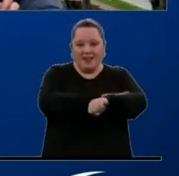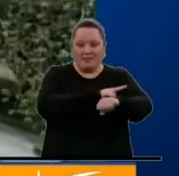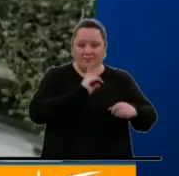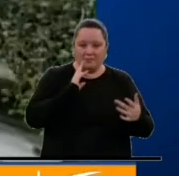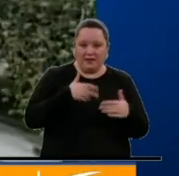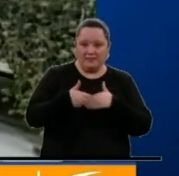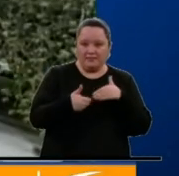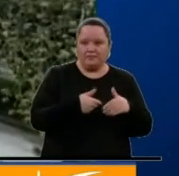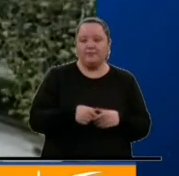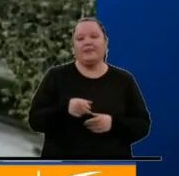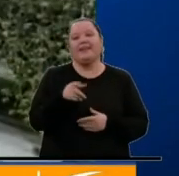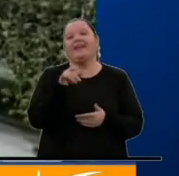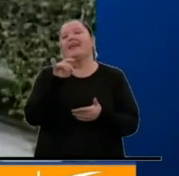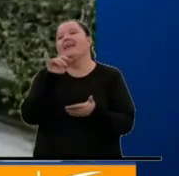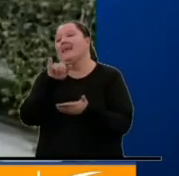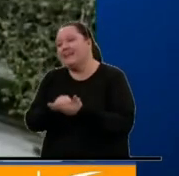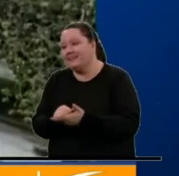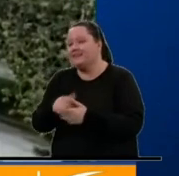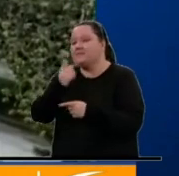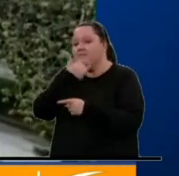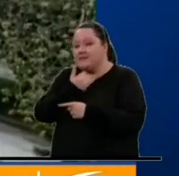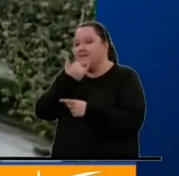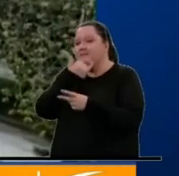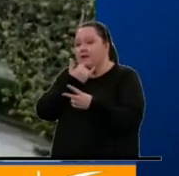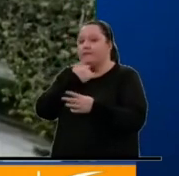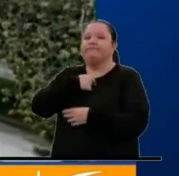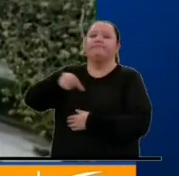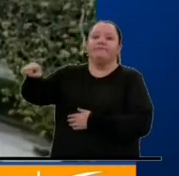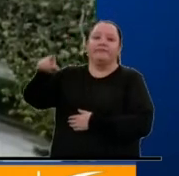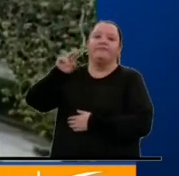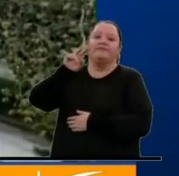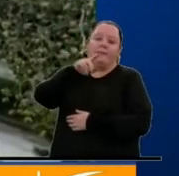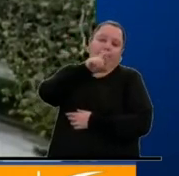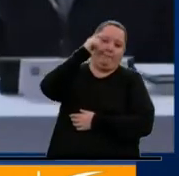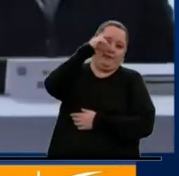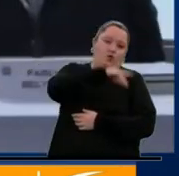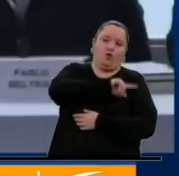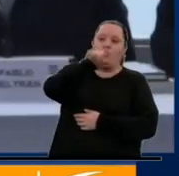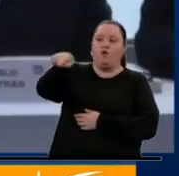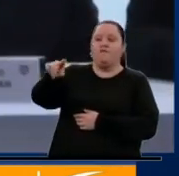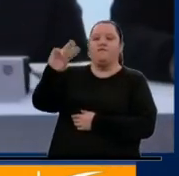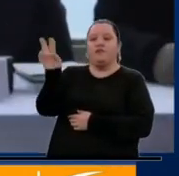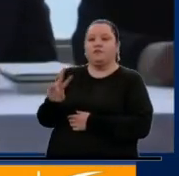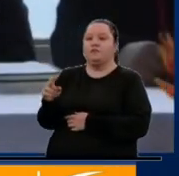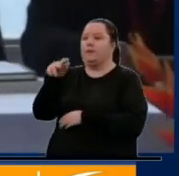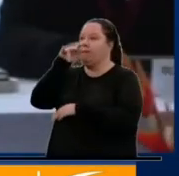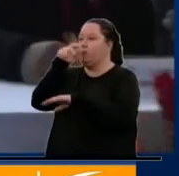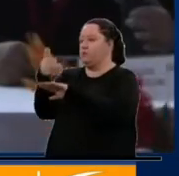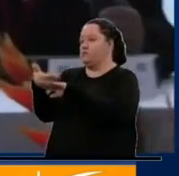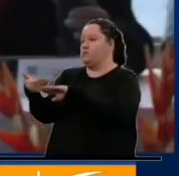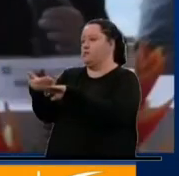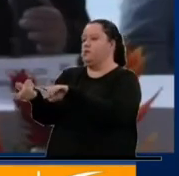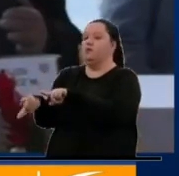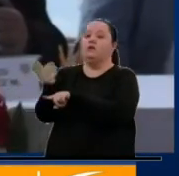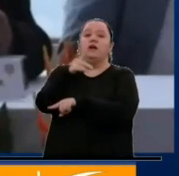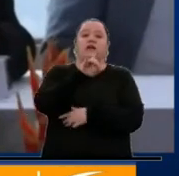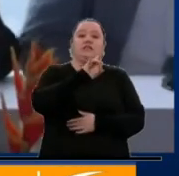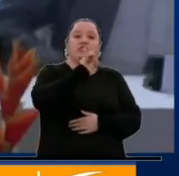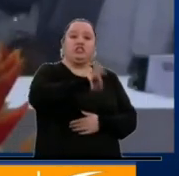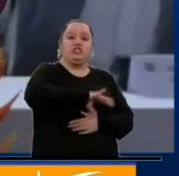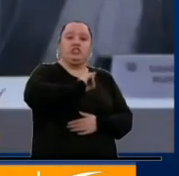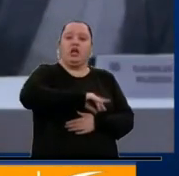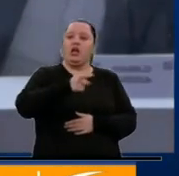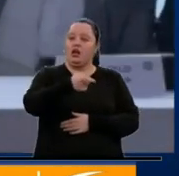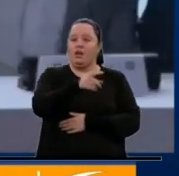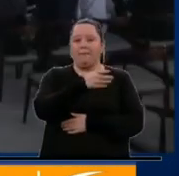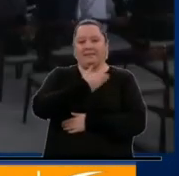Esa es la seguidilla de errores. Digamos, irse a Venezuela, pedirle a Maduro que presione, luego irse a Chile, pedirle al presidente